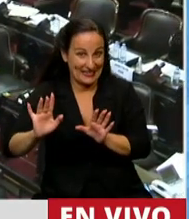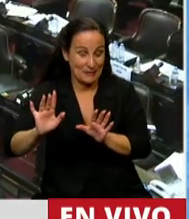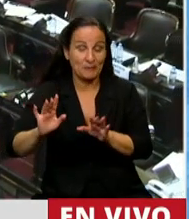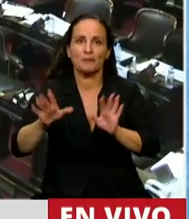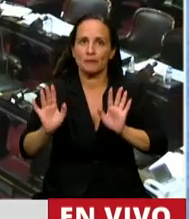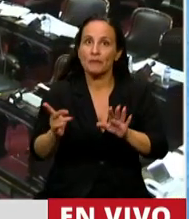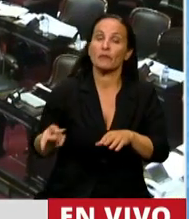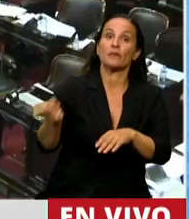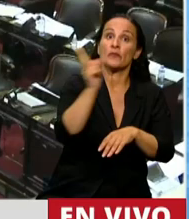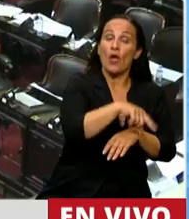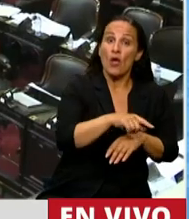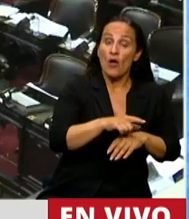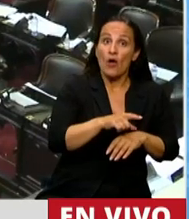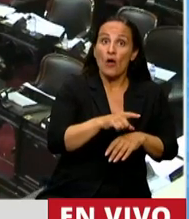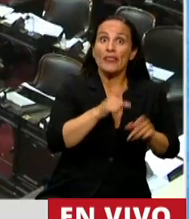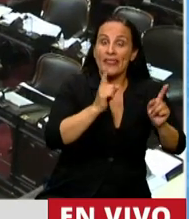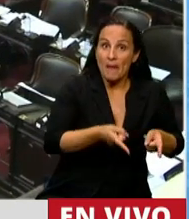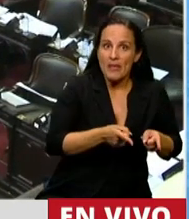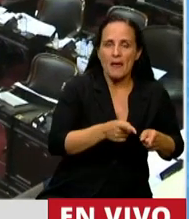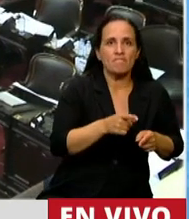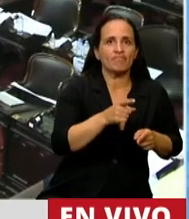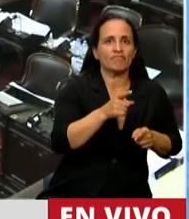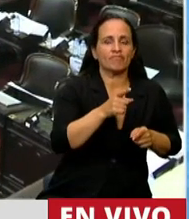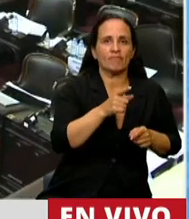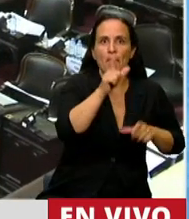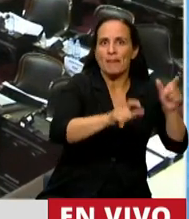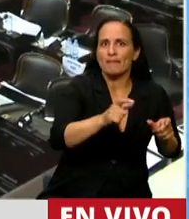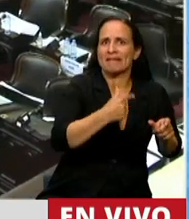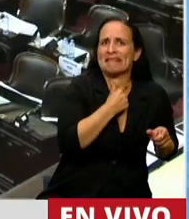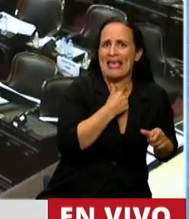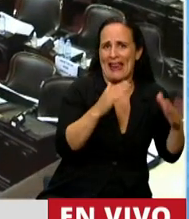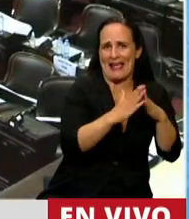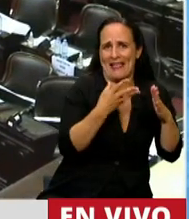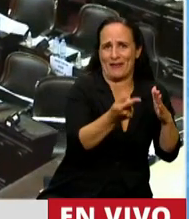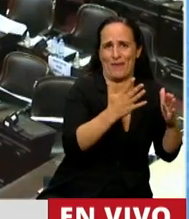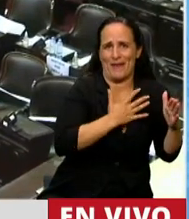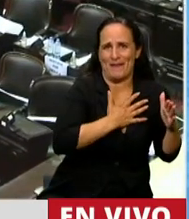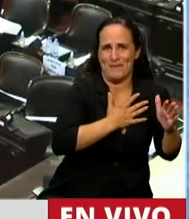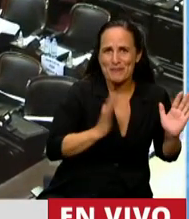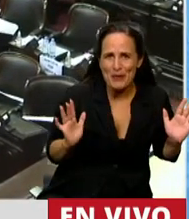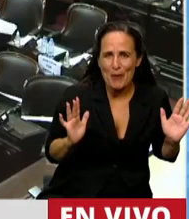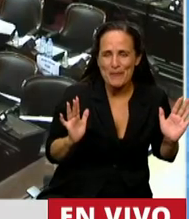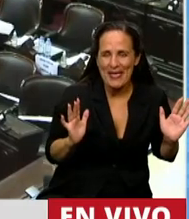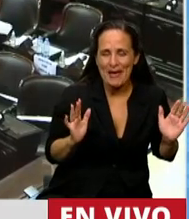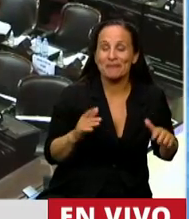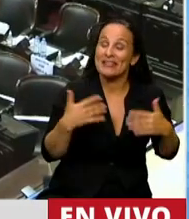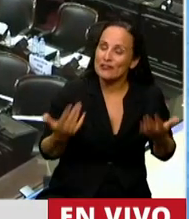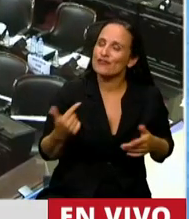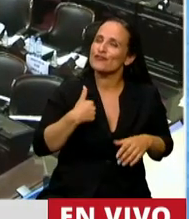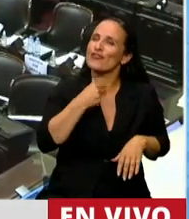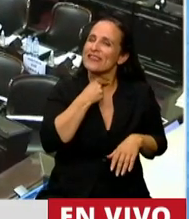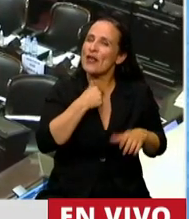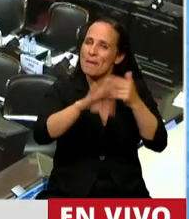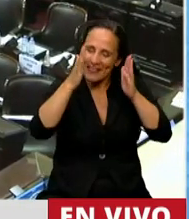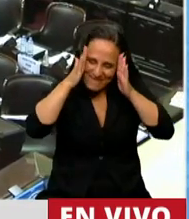Y por otro lado, tenemos aquel que quiere la casa propia. Y en este tema, yo por eso quiero hacer este hincapié